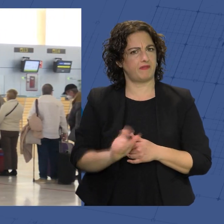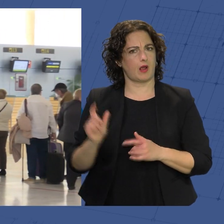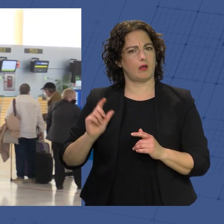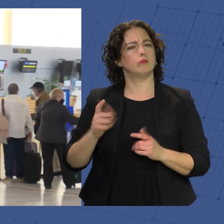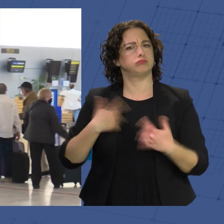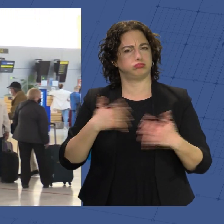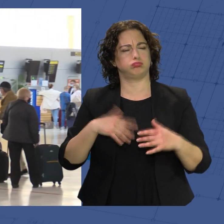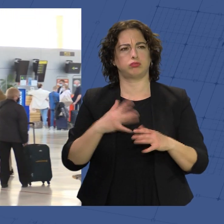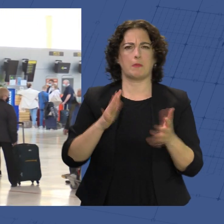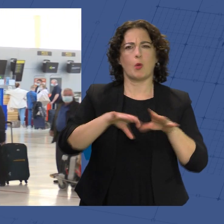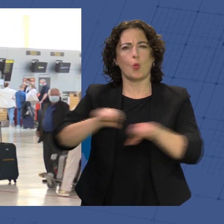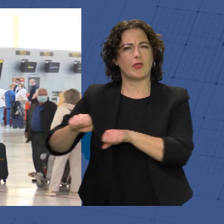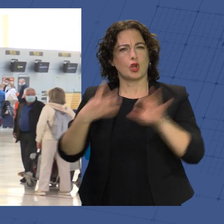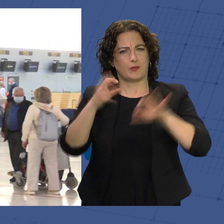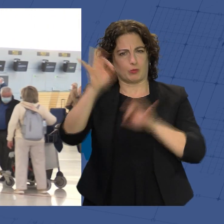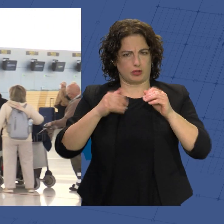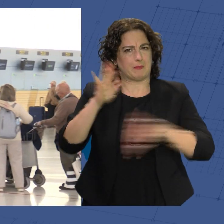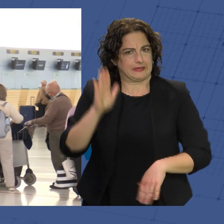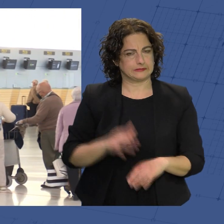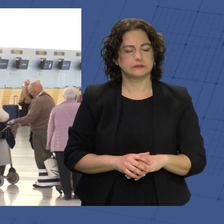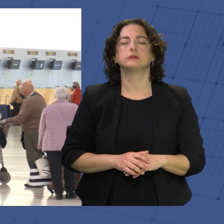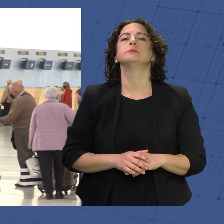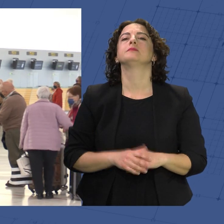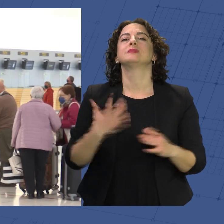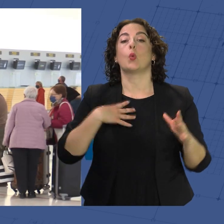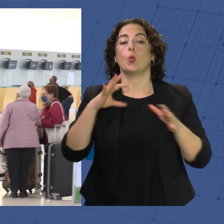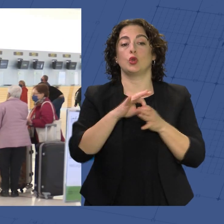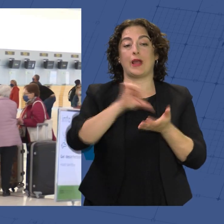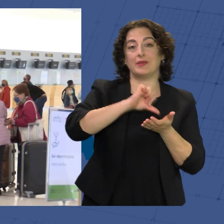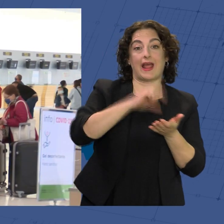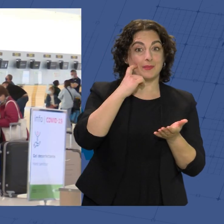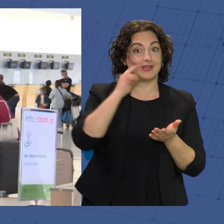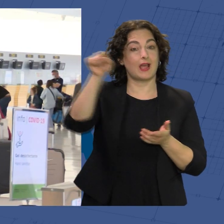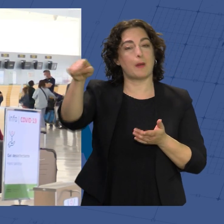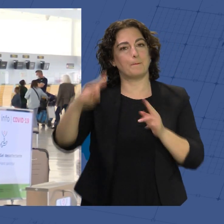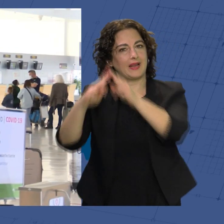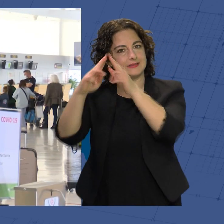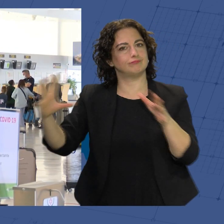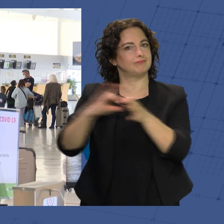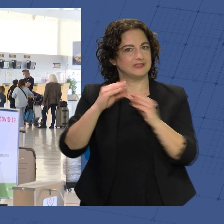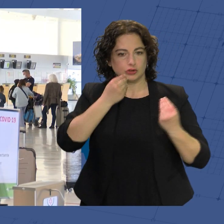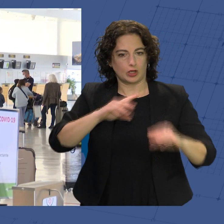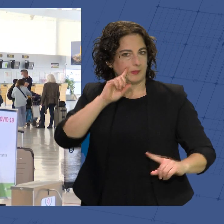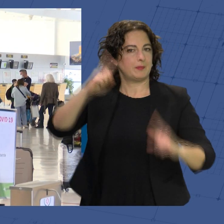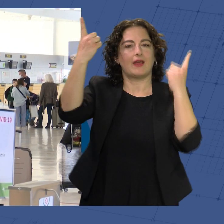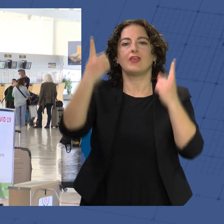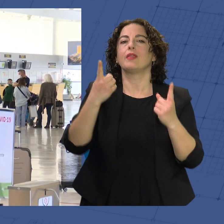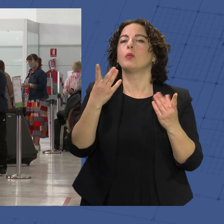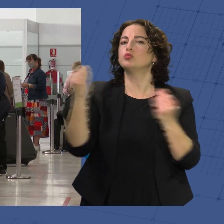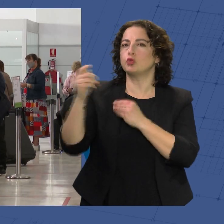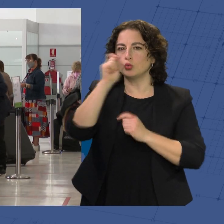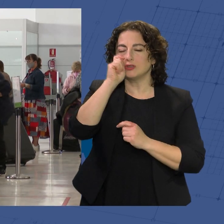con una ocupación media por encima del 90%, y ha unido la capital almeriense con la parisina por primera vez en la historia y ha permitido que miles de turistas